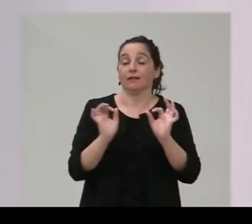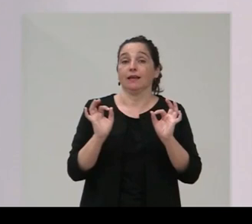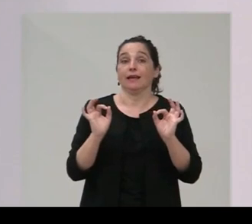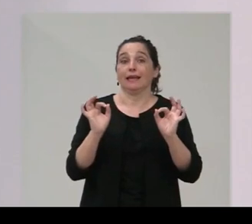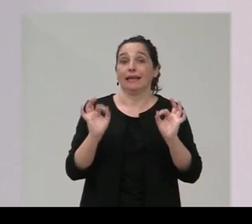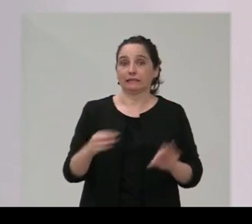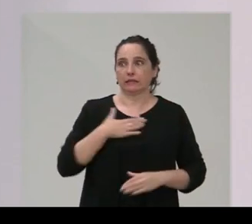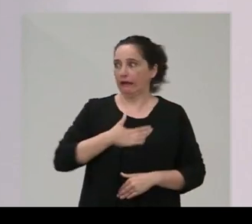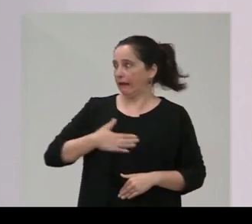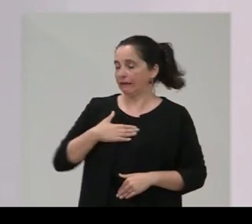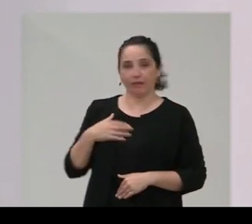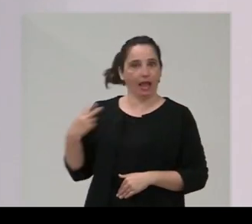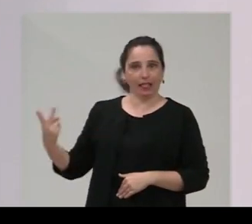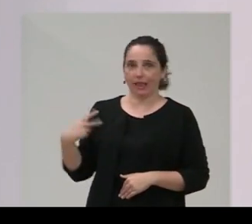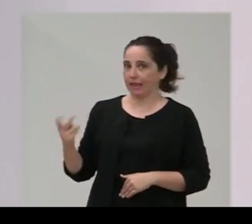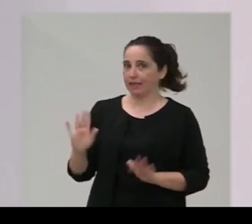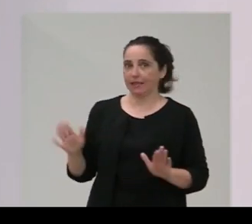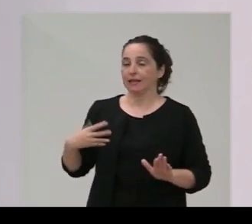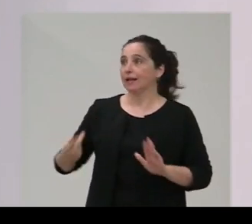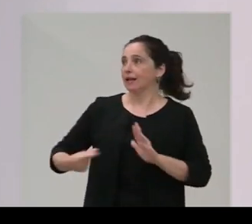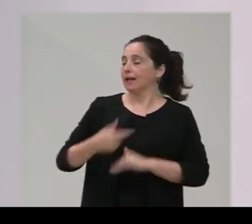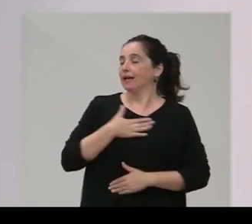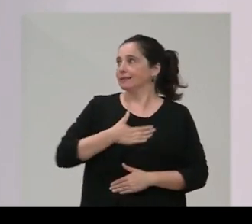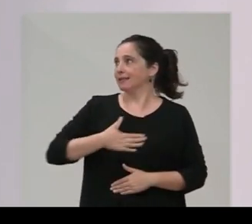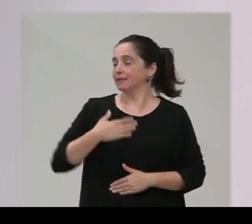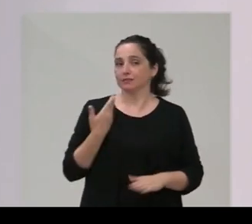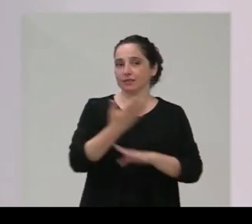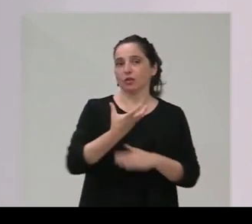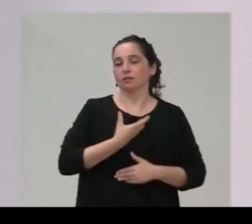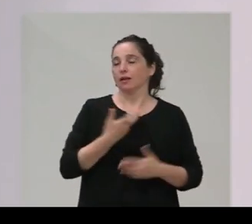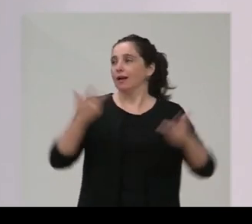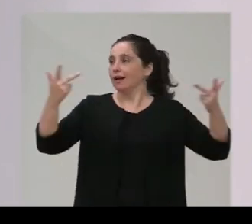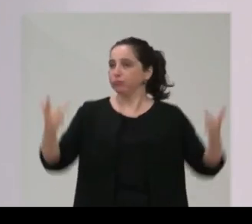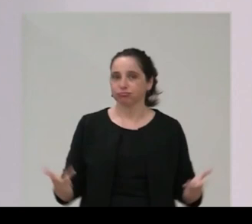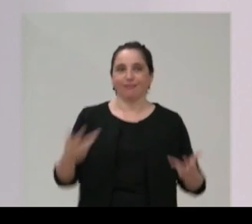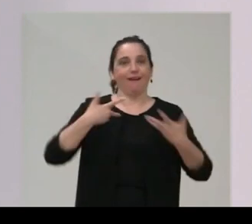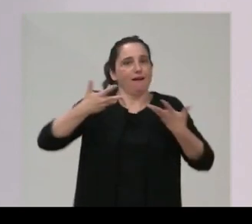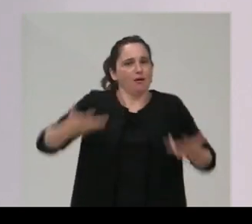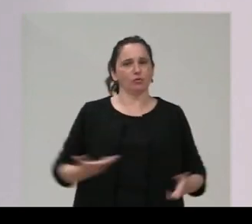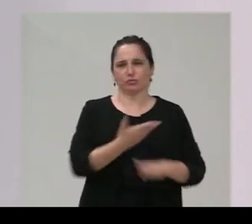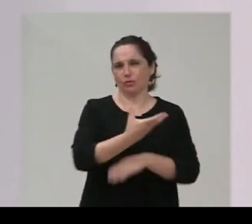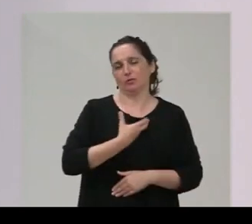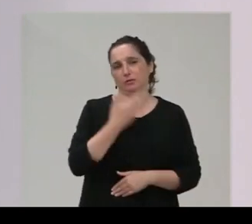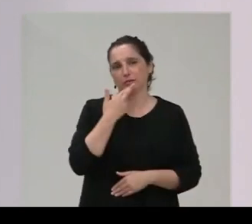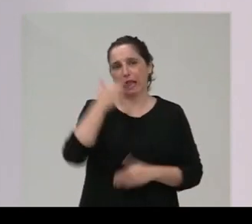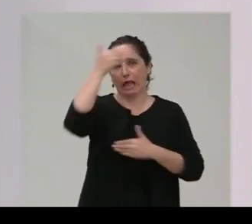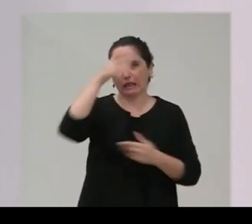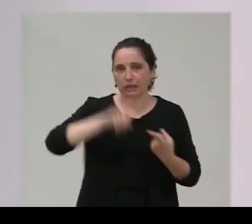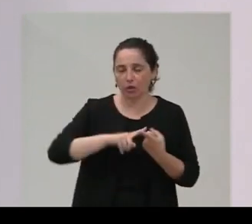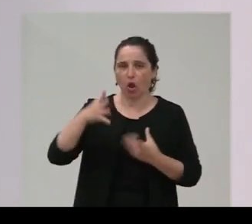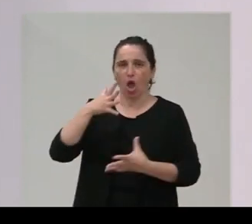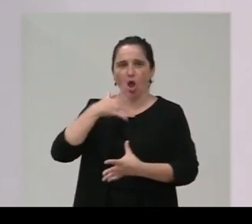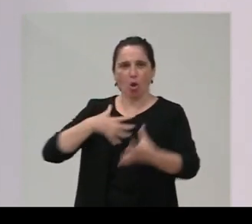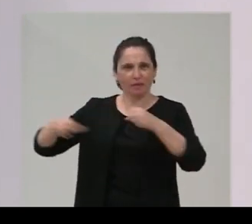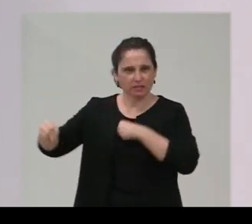es gratificante con lo que nos vamos para el ayuntamiento de Santander como digo en atención en comprensión